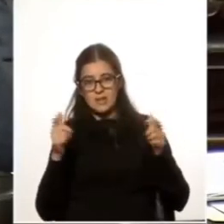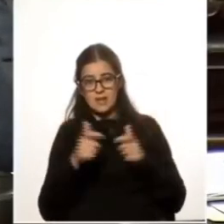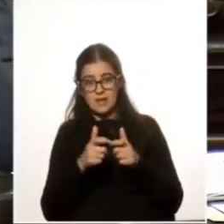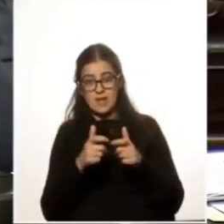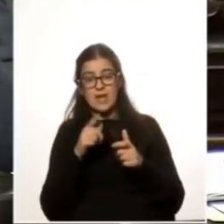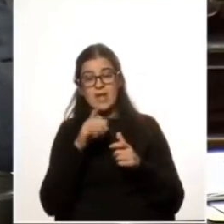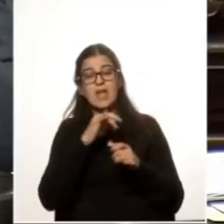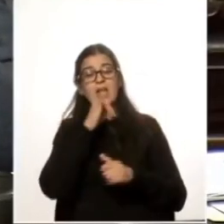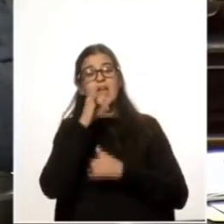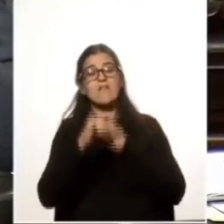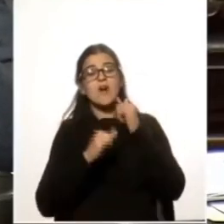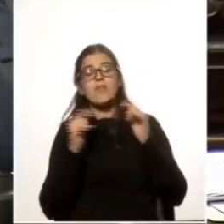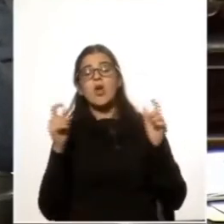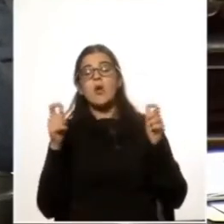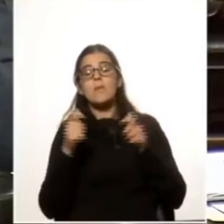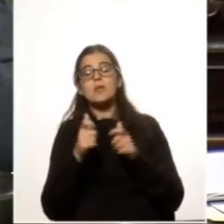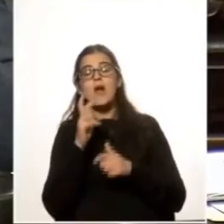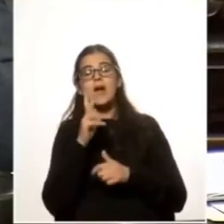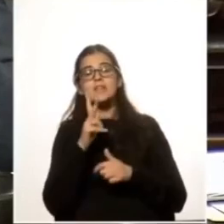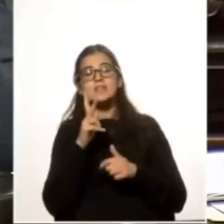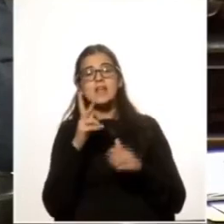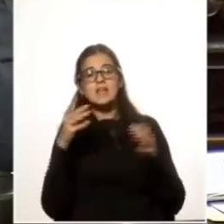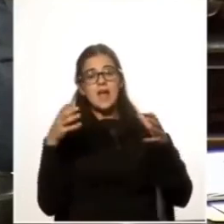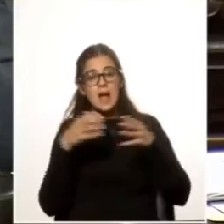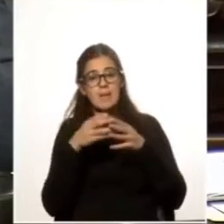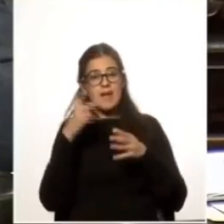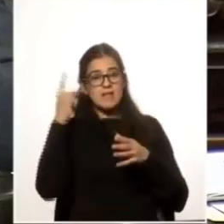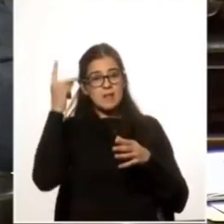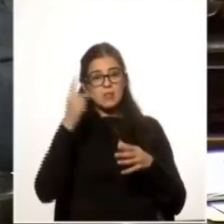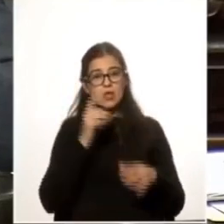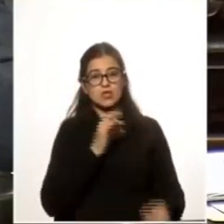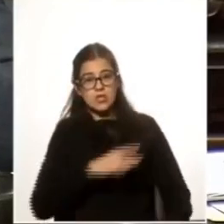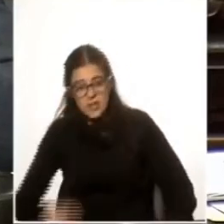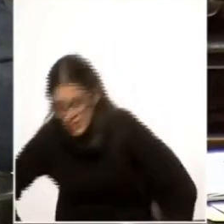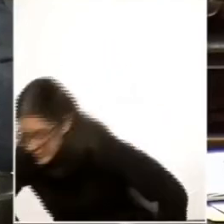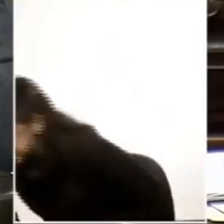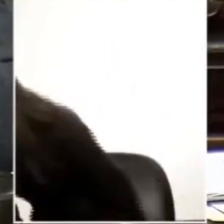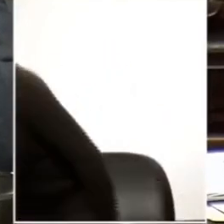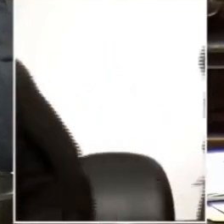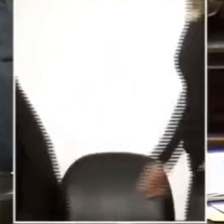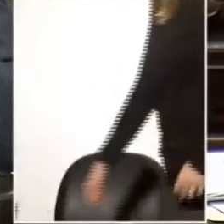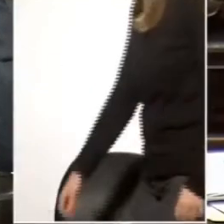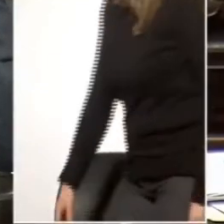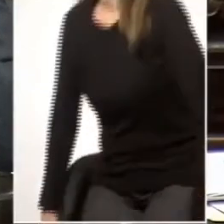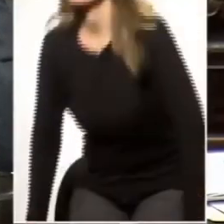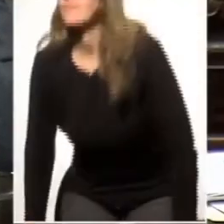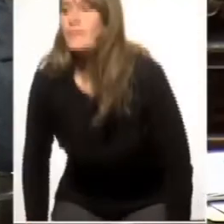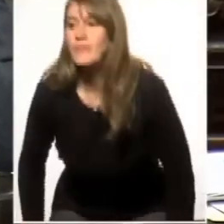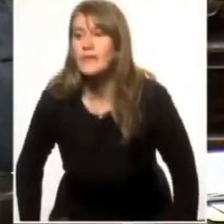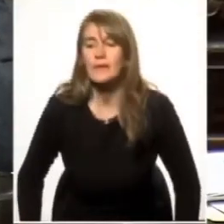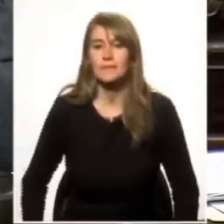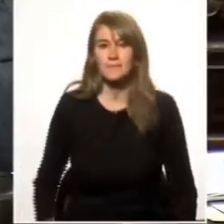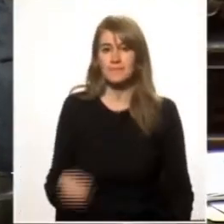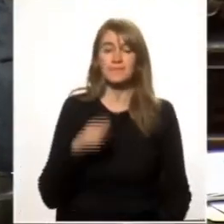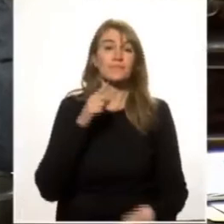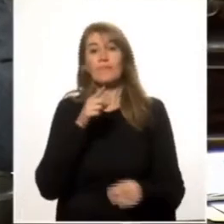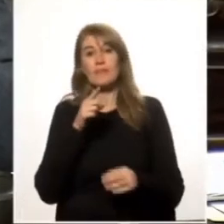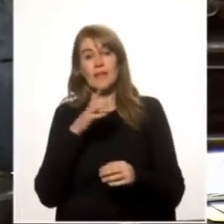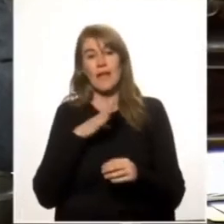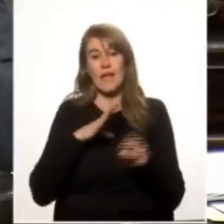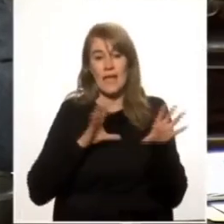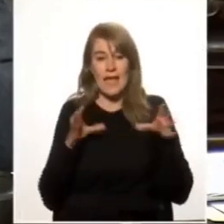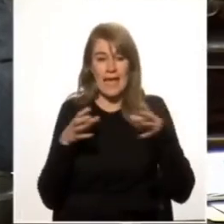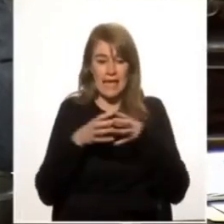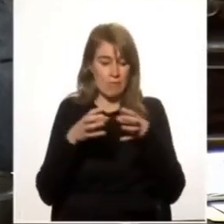mención al informe de la comisión de Hacienda de la Cámara de Diputados de Chile y en ocasión de que compareciera el